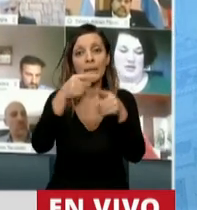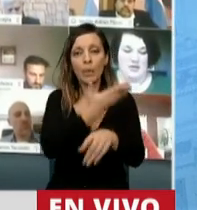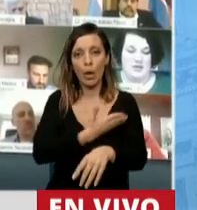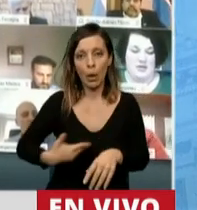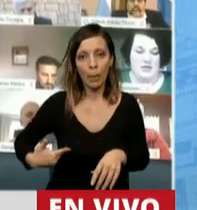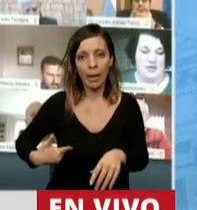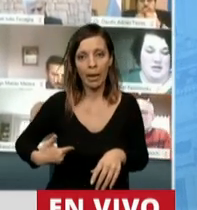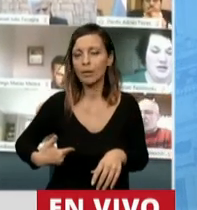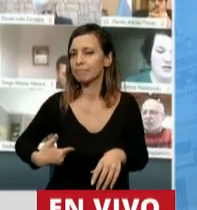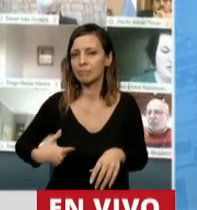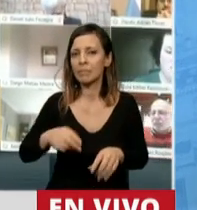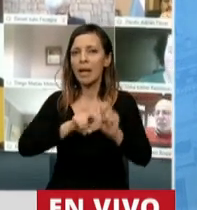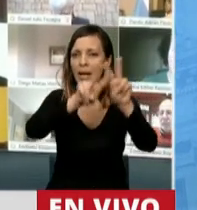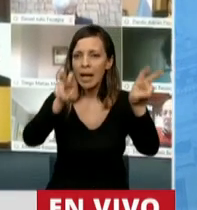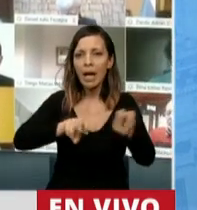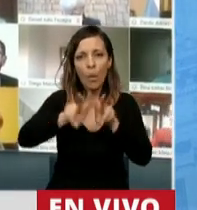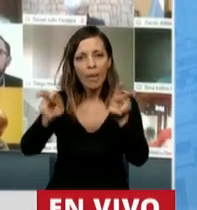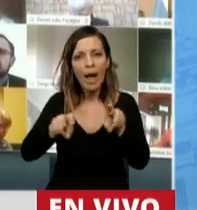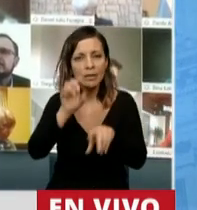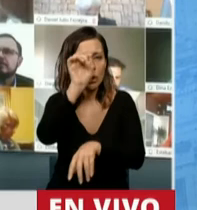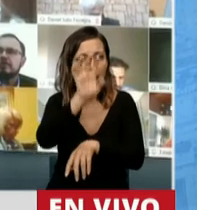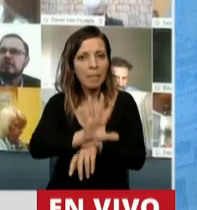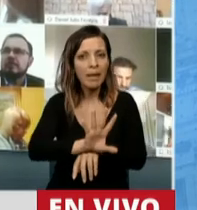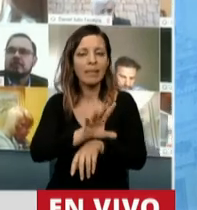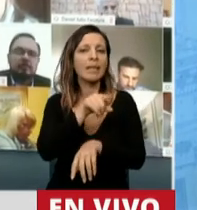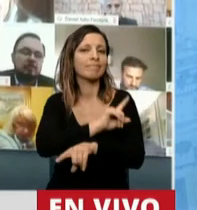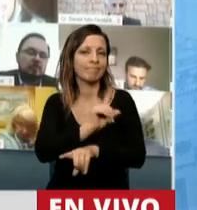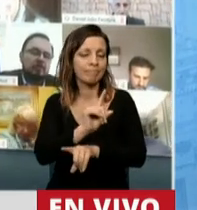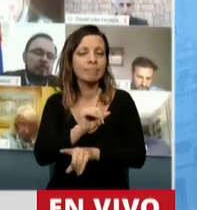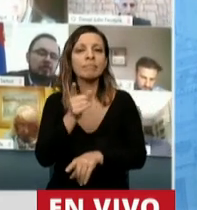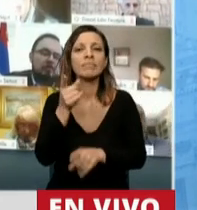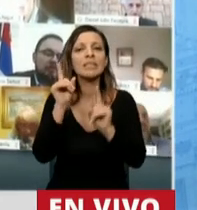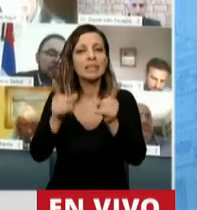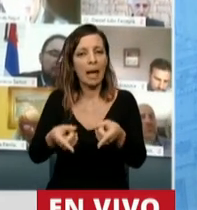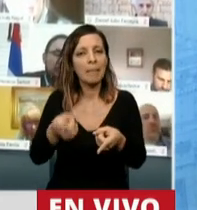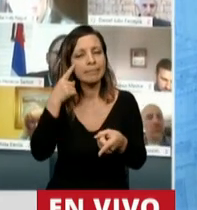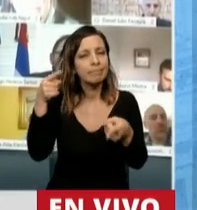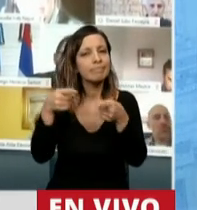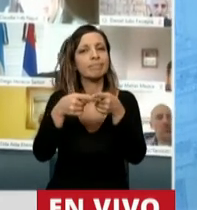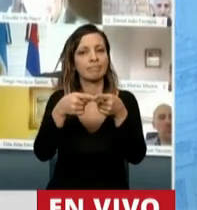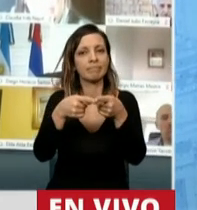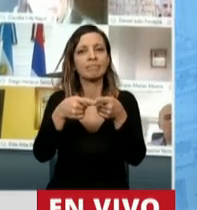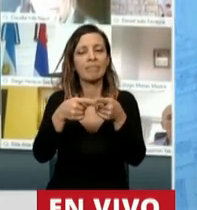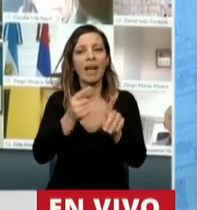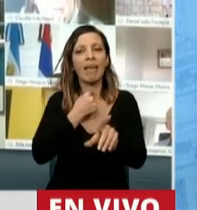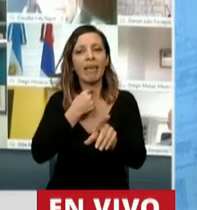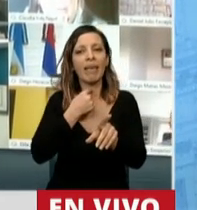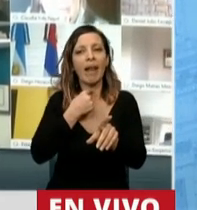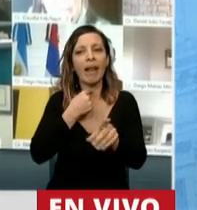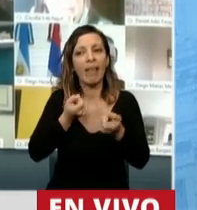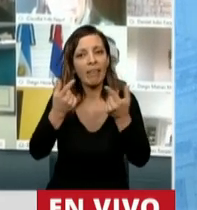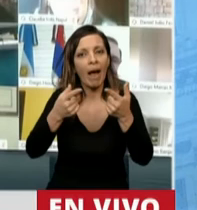no es solo recaudar las acreencias que tienen con el pisco, sino además, sobre todo, tratar de asegurar la